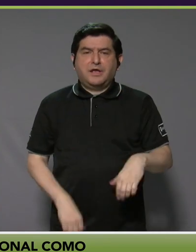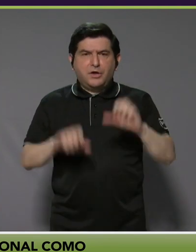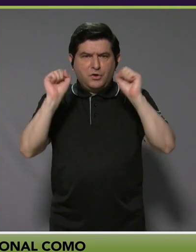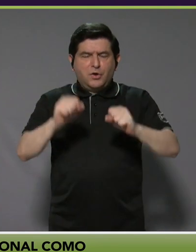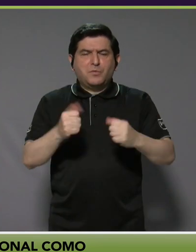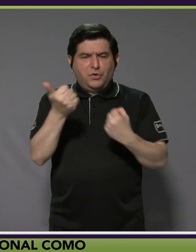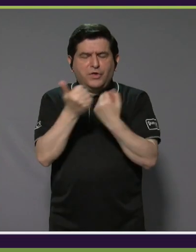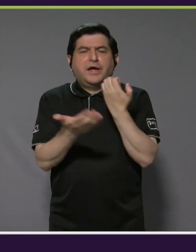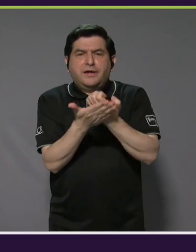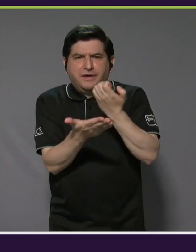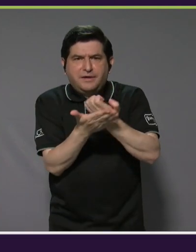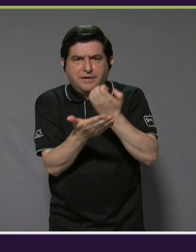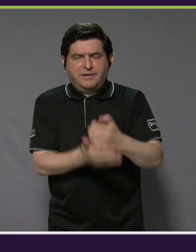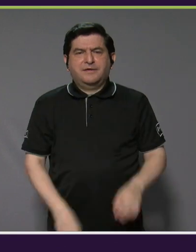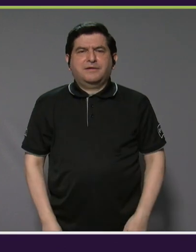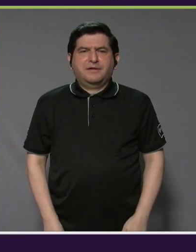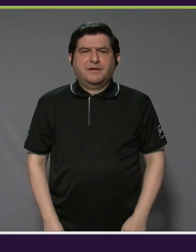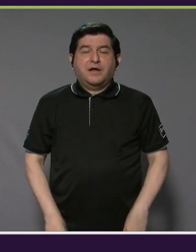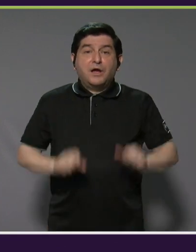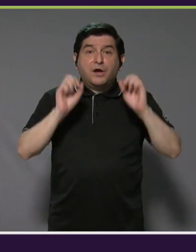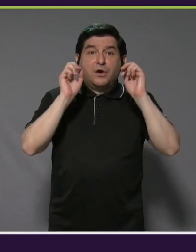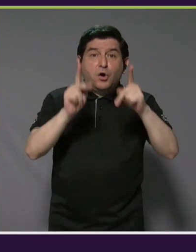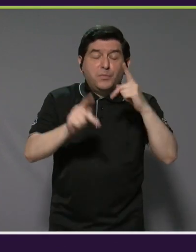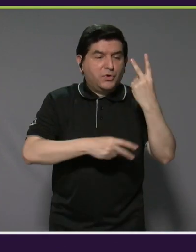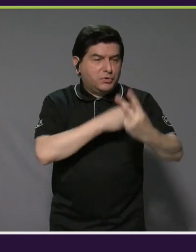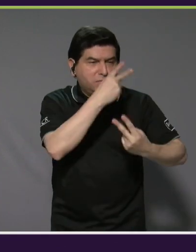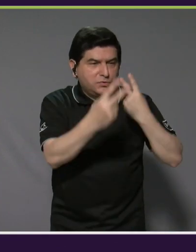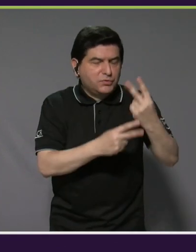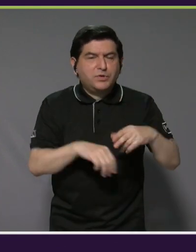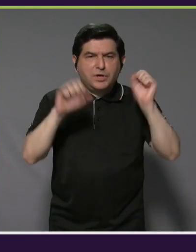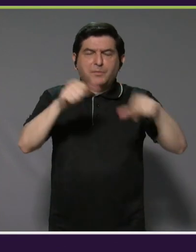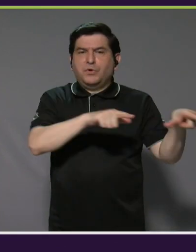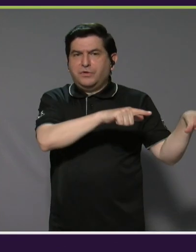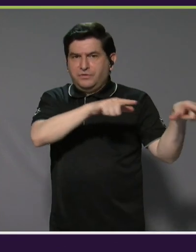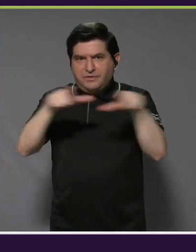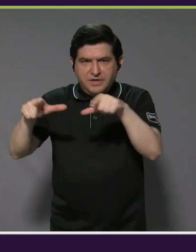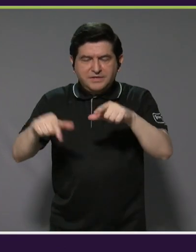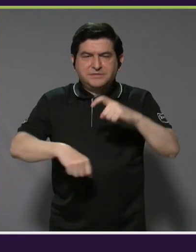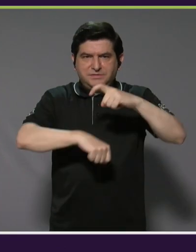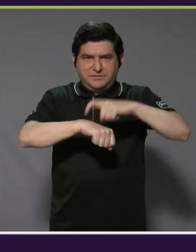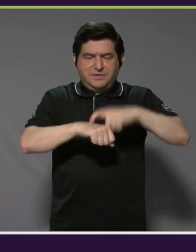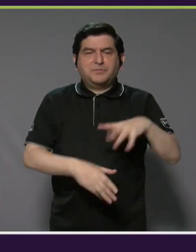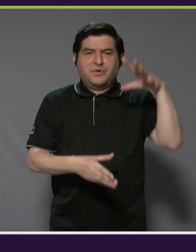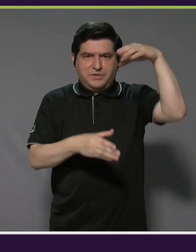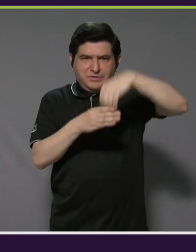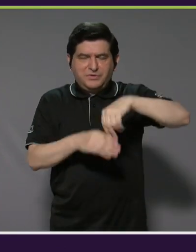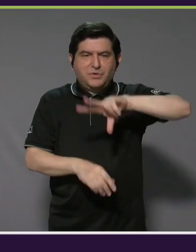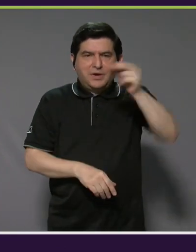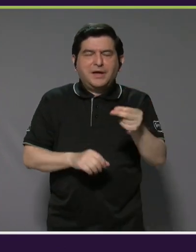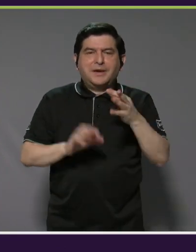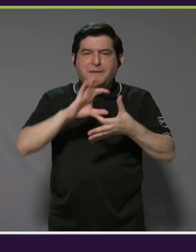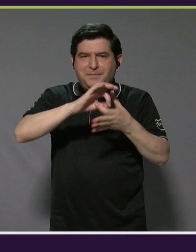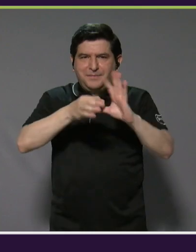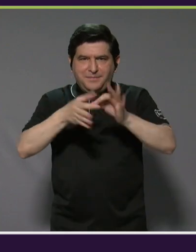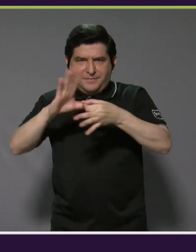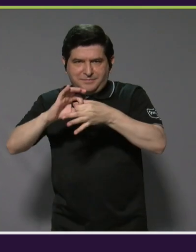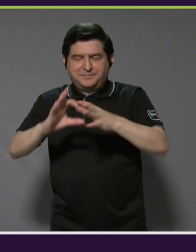consigan patrocinadores, que tengan la oportunidad de viajar para estar listos para cuando nos incluyan de los paralímpicos.